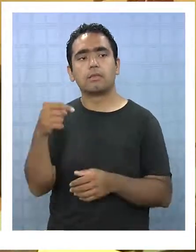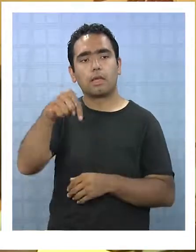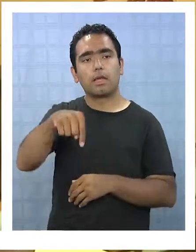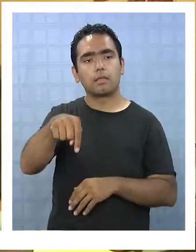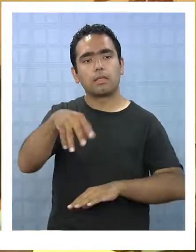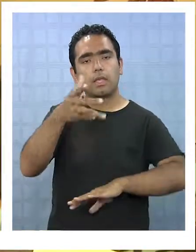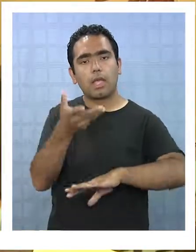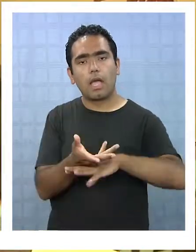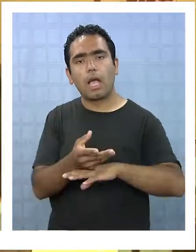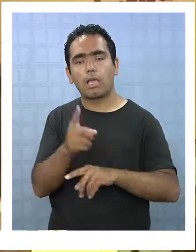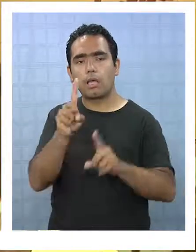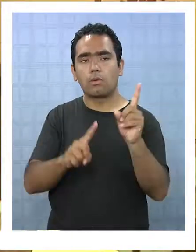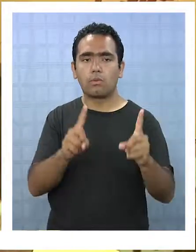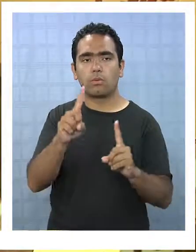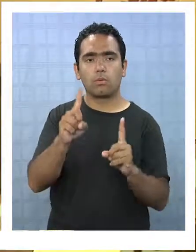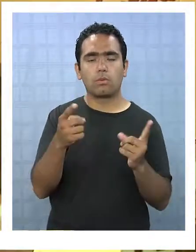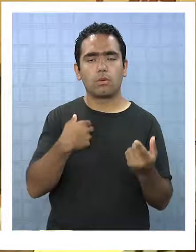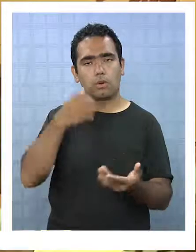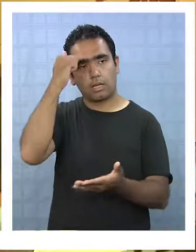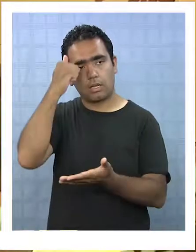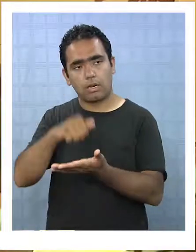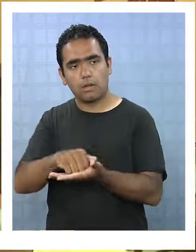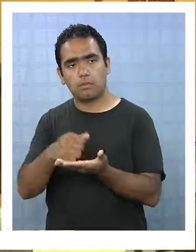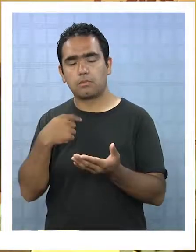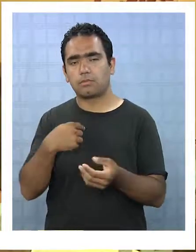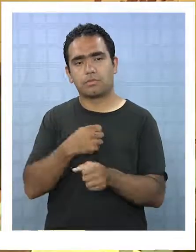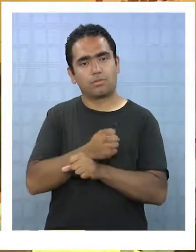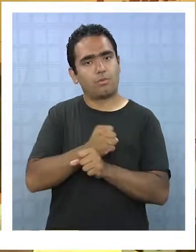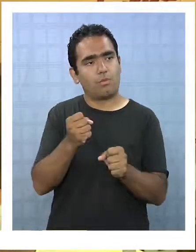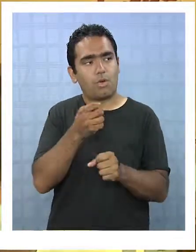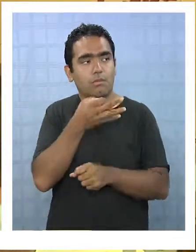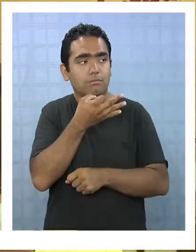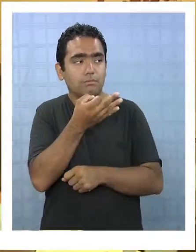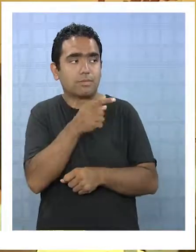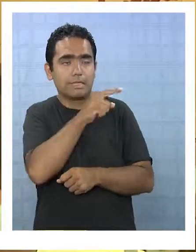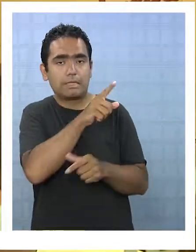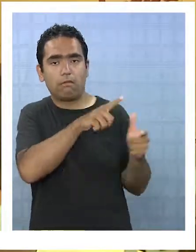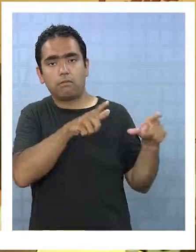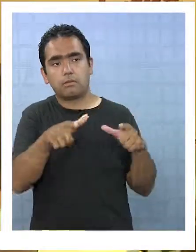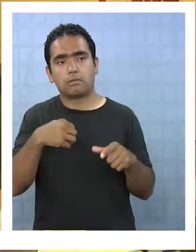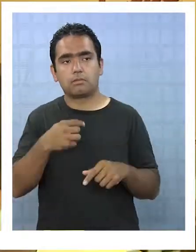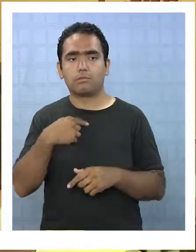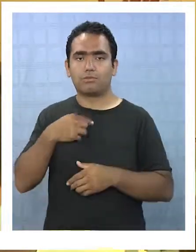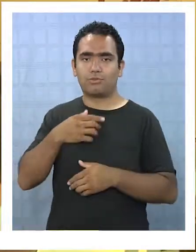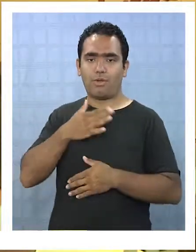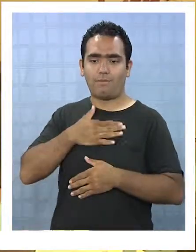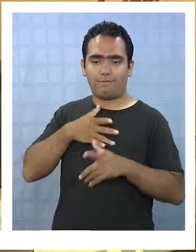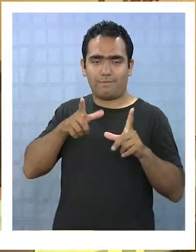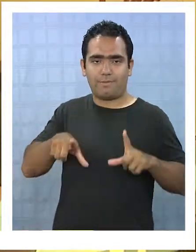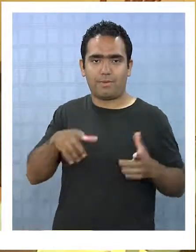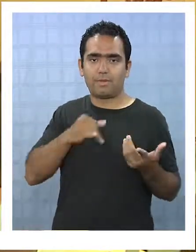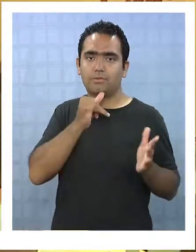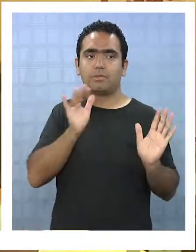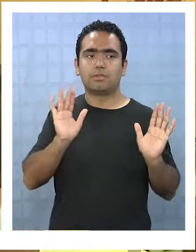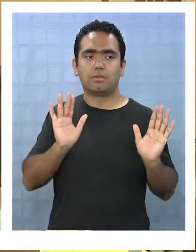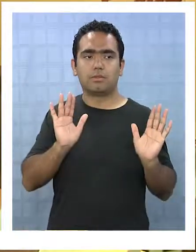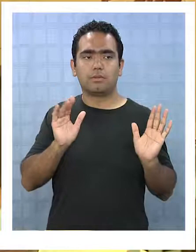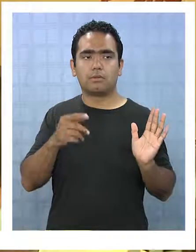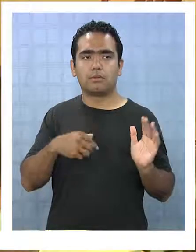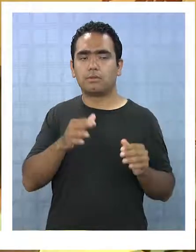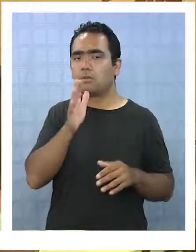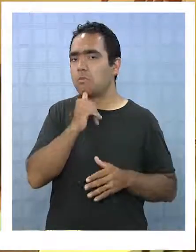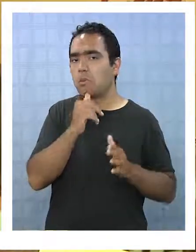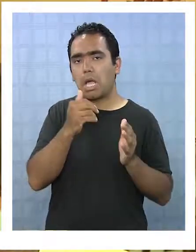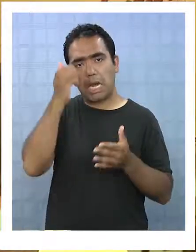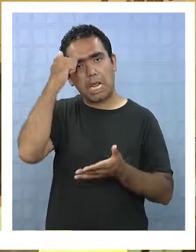acá existen reclamos de ciertas oficinas, pero yo no podría hablar por ellas. Yo me pongo por mi parte. ¿Usted no tiene reclamos? Yo no